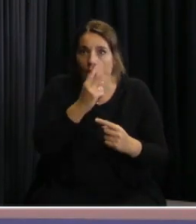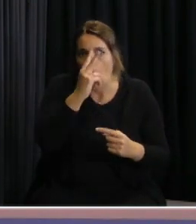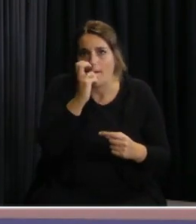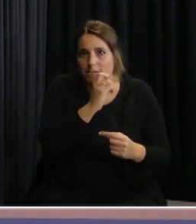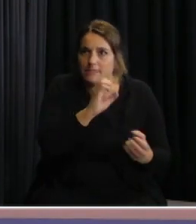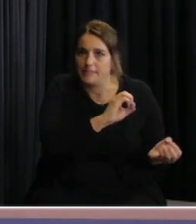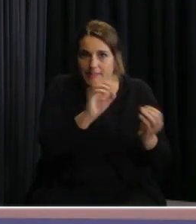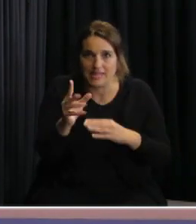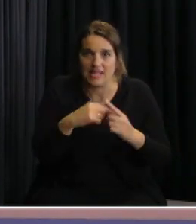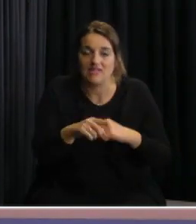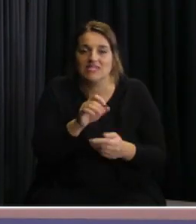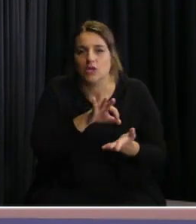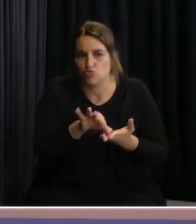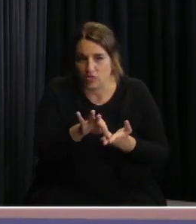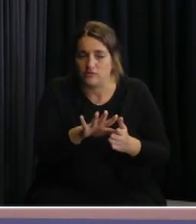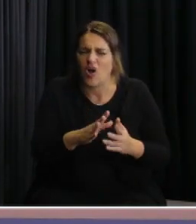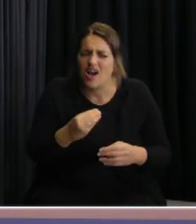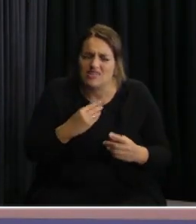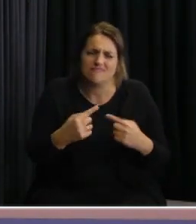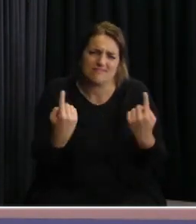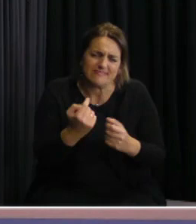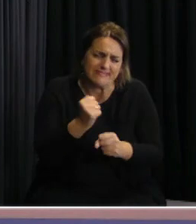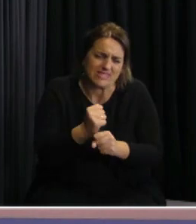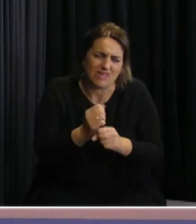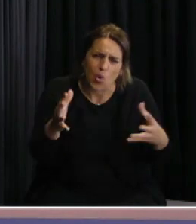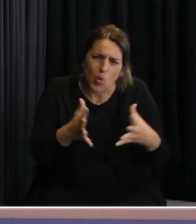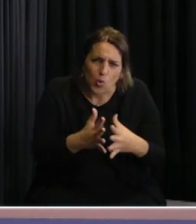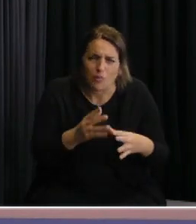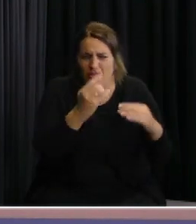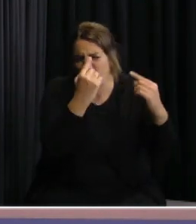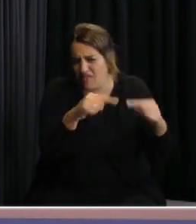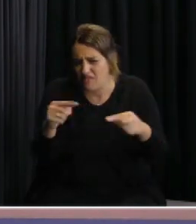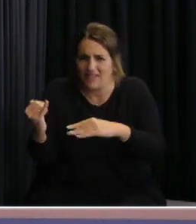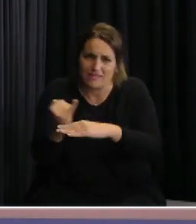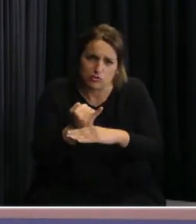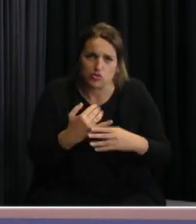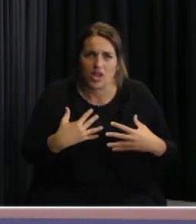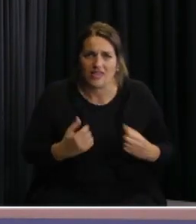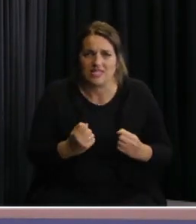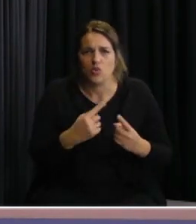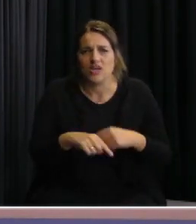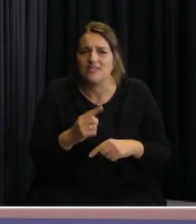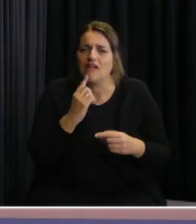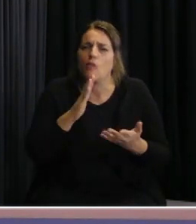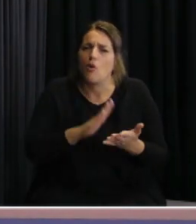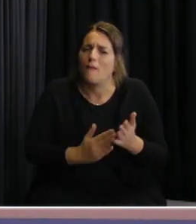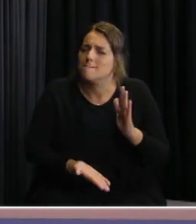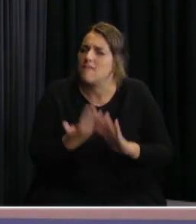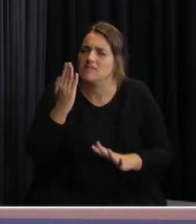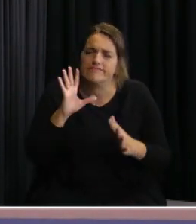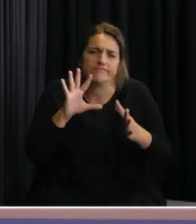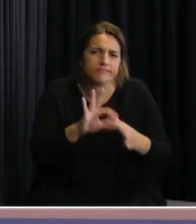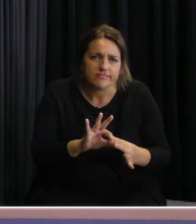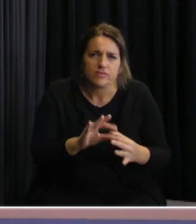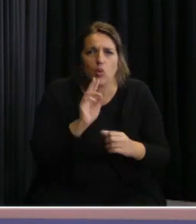prestador correspondiente. Hay una voluntad de todos los agentes de la salud de Uruguay de estar controlando, de estar arriba de este proceso cuidando a